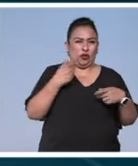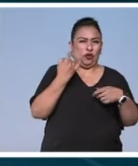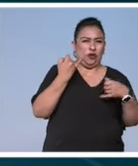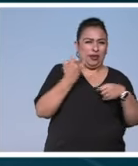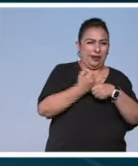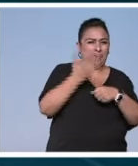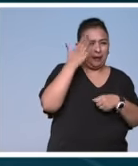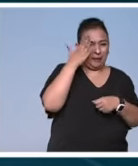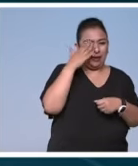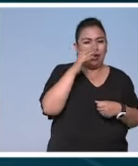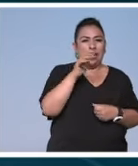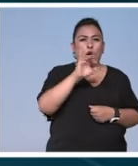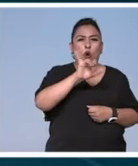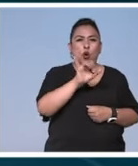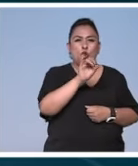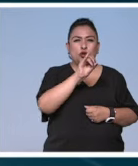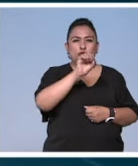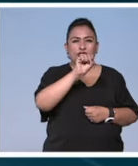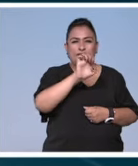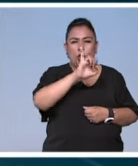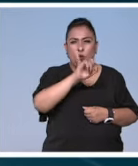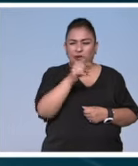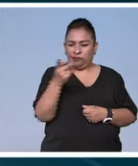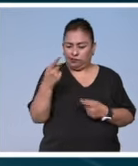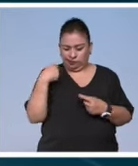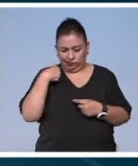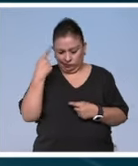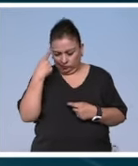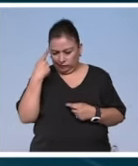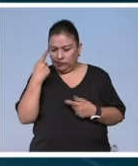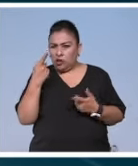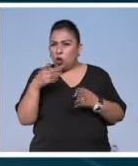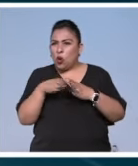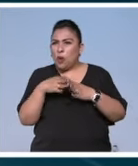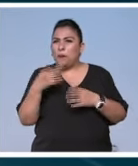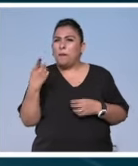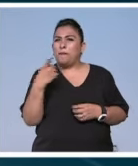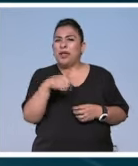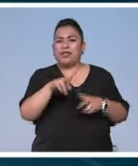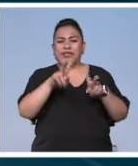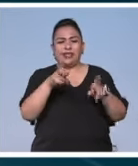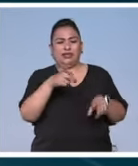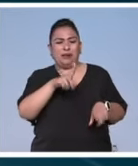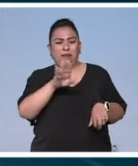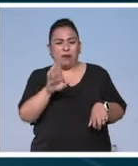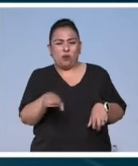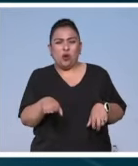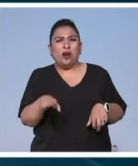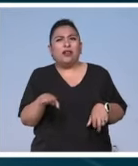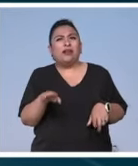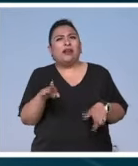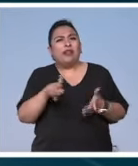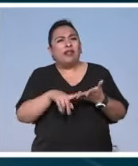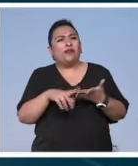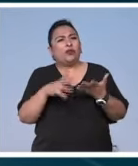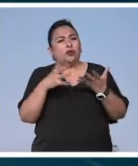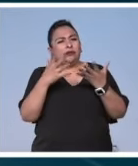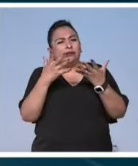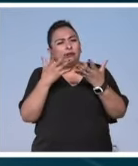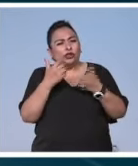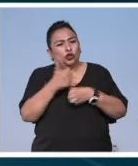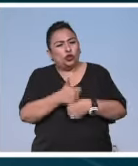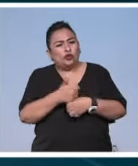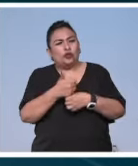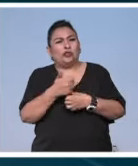el actor José Juan Sánchez cómo podrían convertir el tabú que impone el tema de la muerte con todo el sufrimiento y violencia que